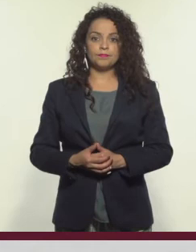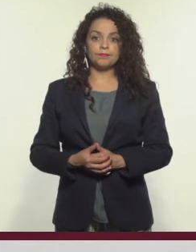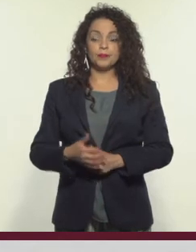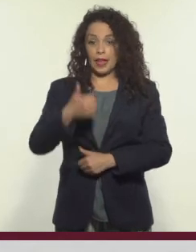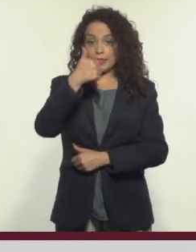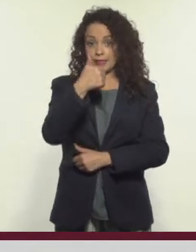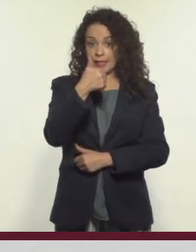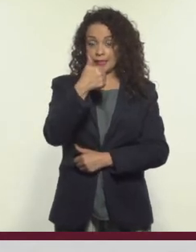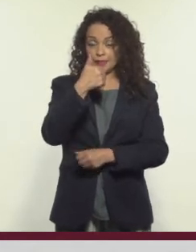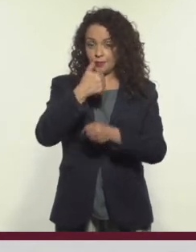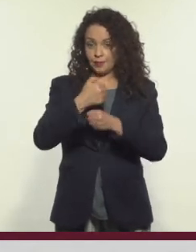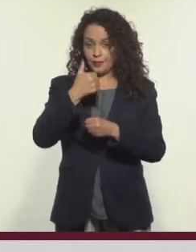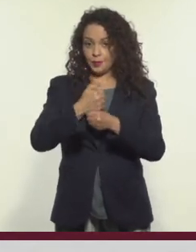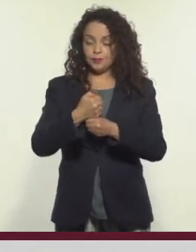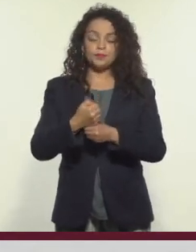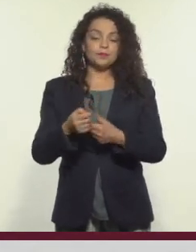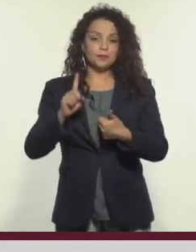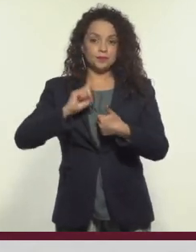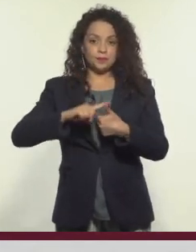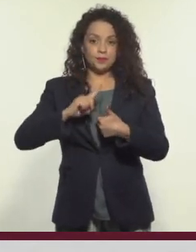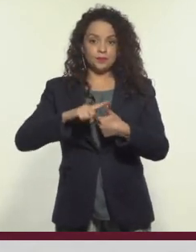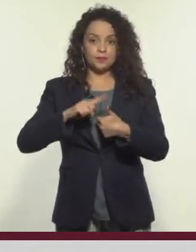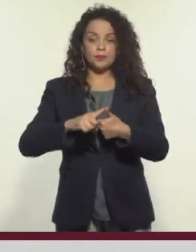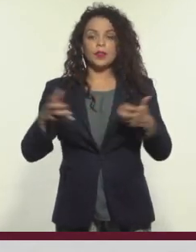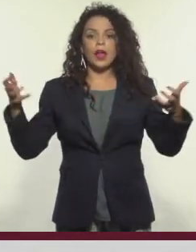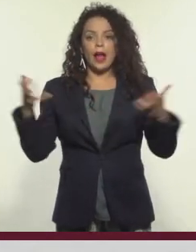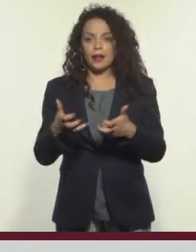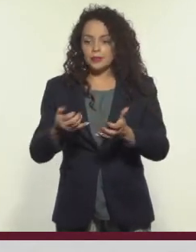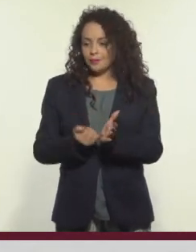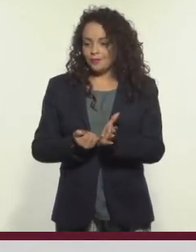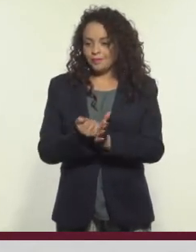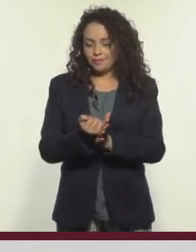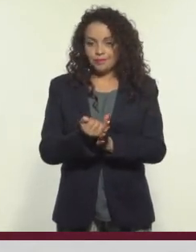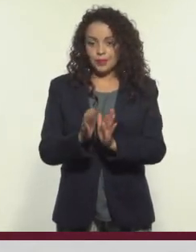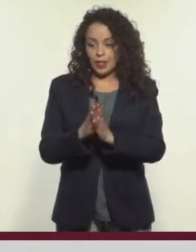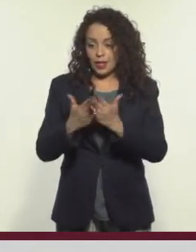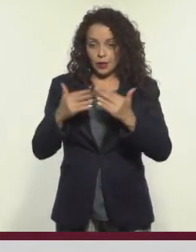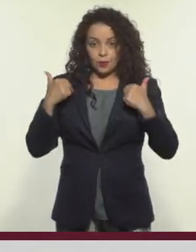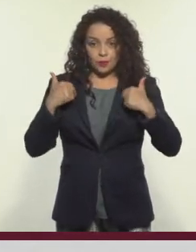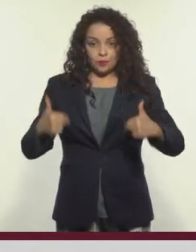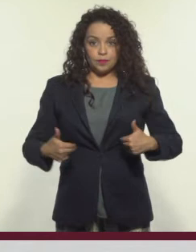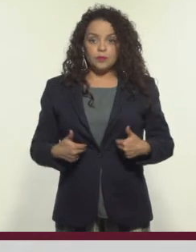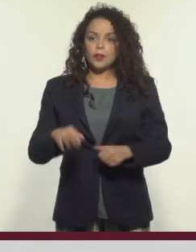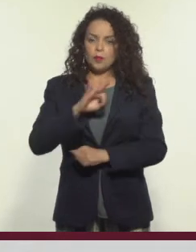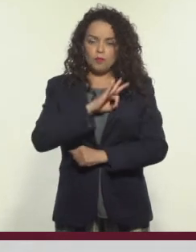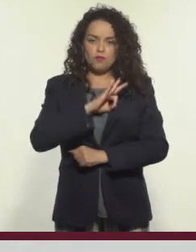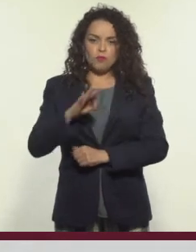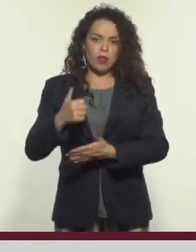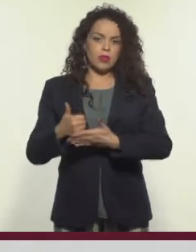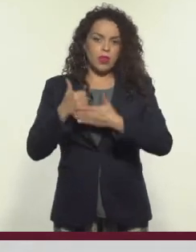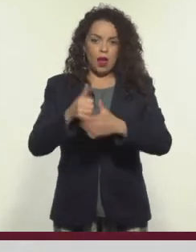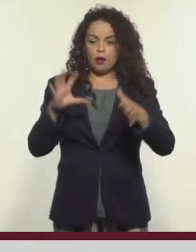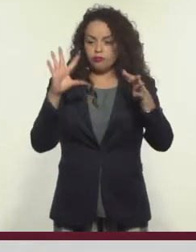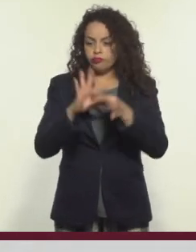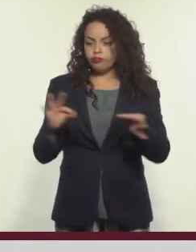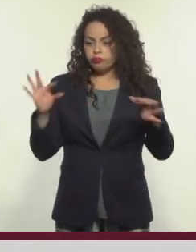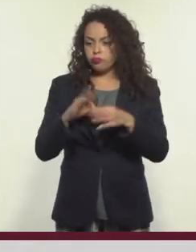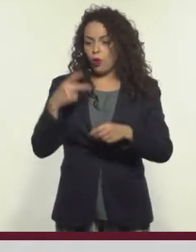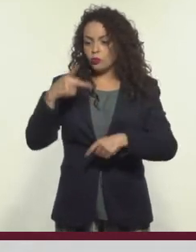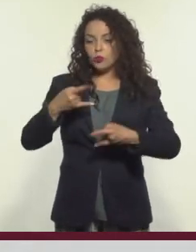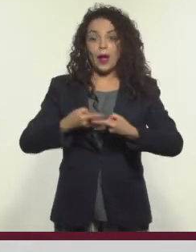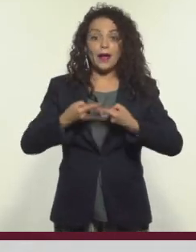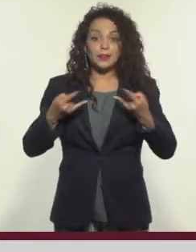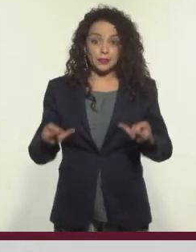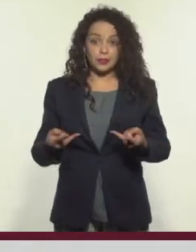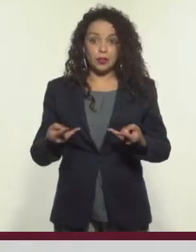Número seis. La ejecución, que no es más que llevar a cabo el evento. Los libros humanos pueden llevar cosas que los ayuden a narrar su